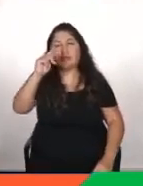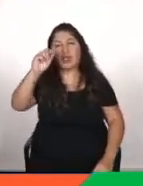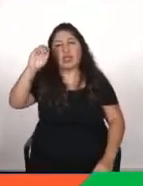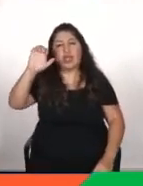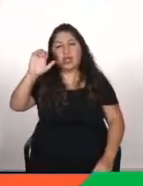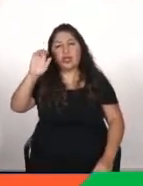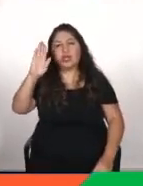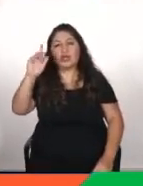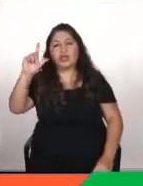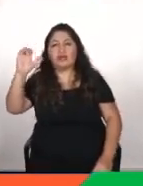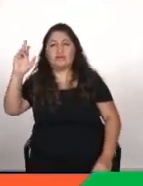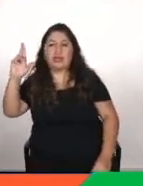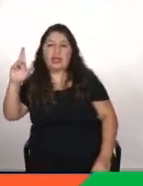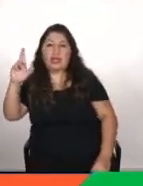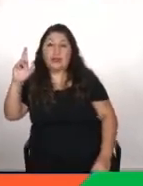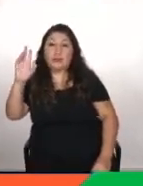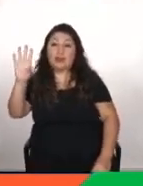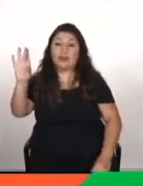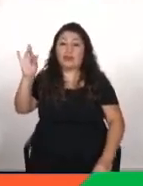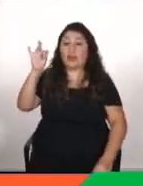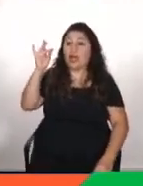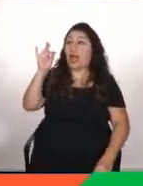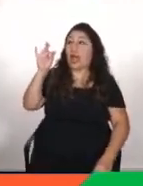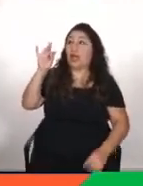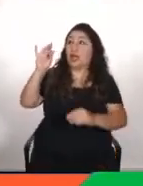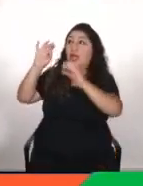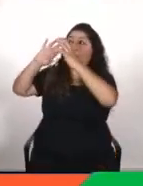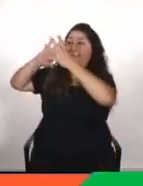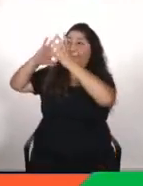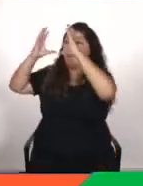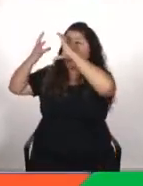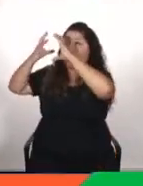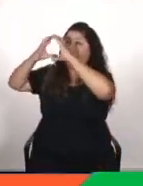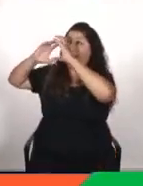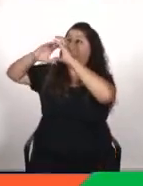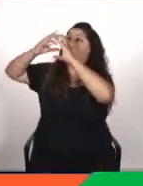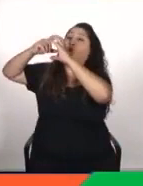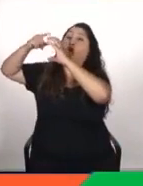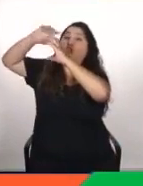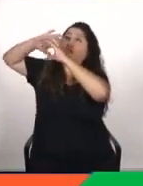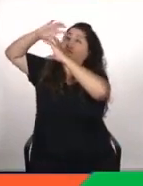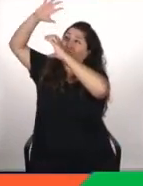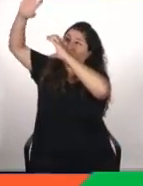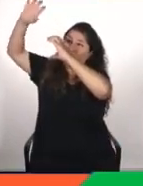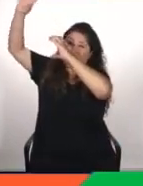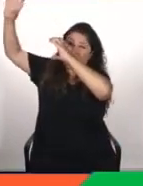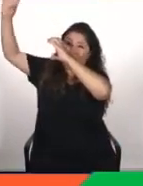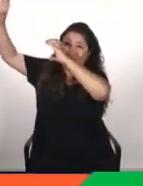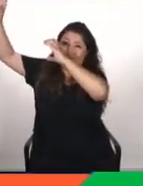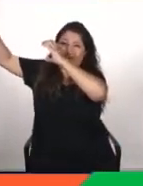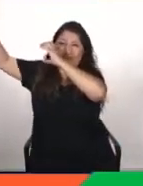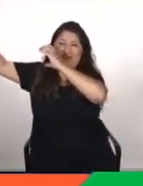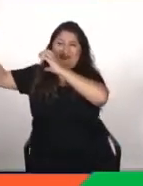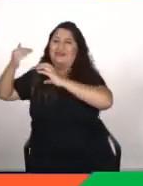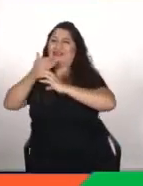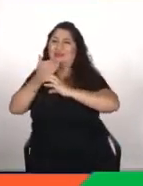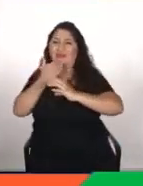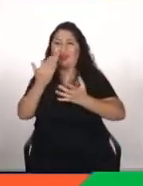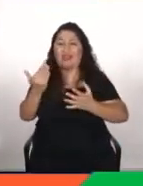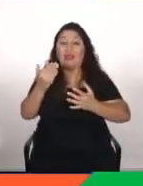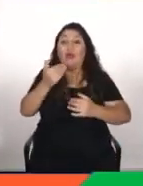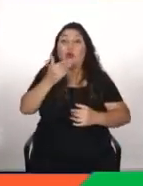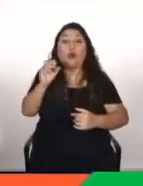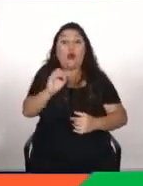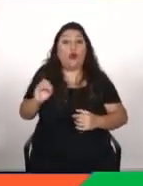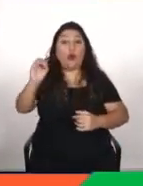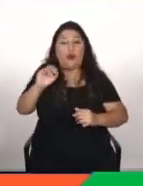identificar exoplanetas ¿vale? y es la misma tecnología la que te funciona para una cosa como para la otra y luego también te lo llevas a la parte de entretenimiento